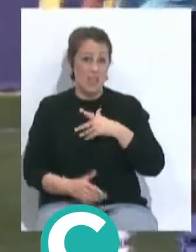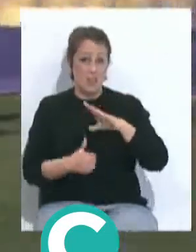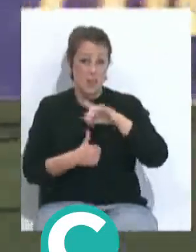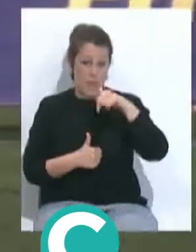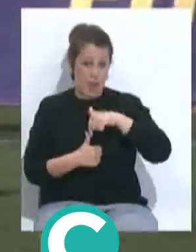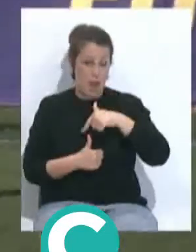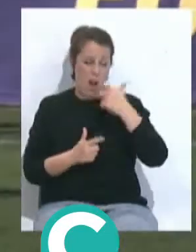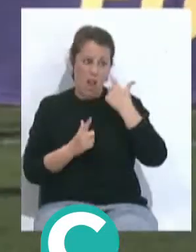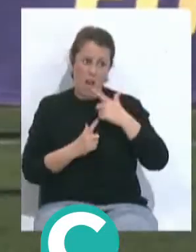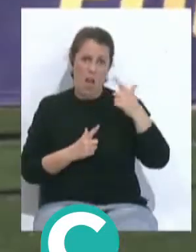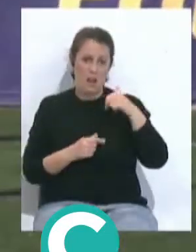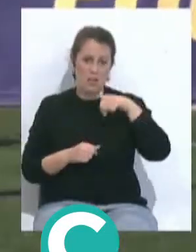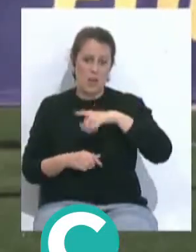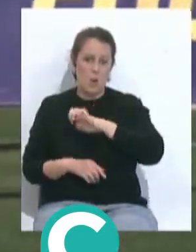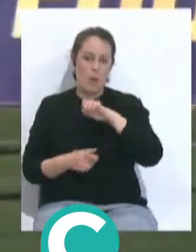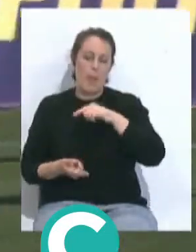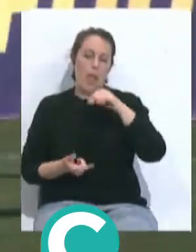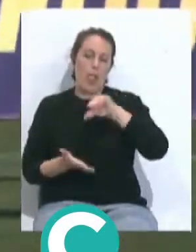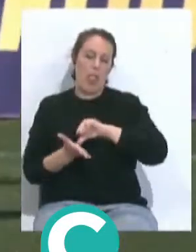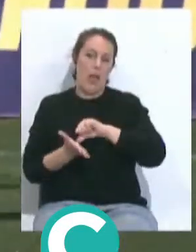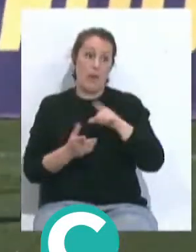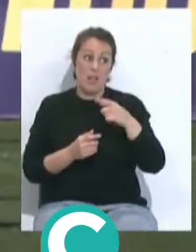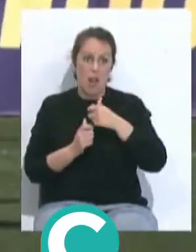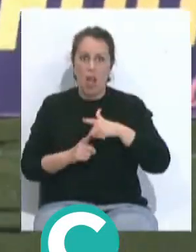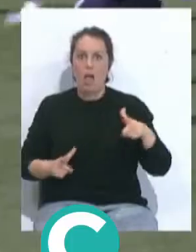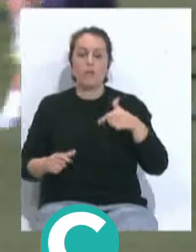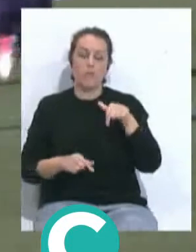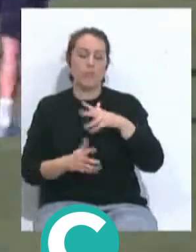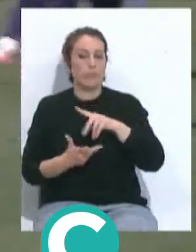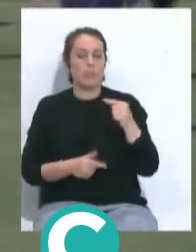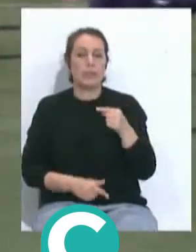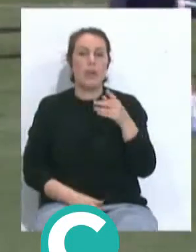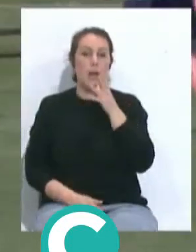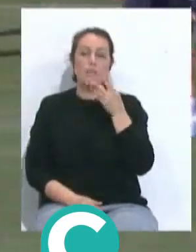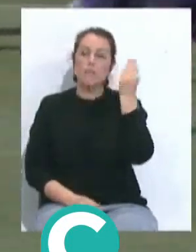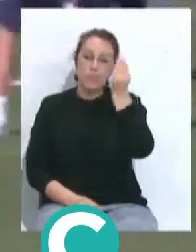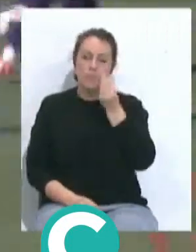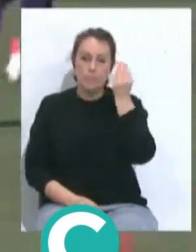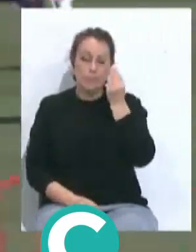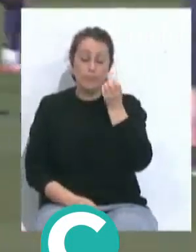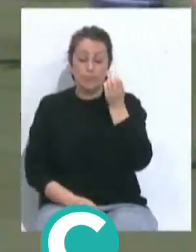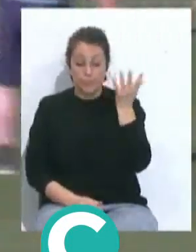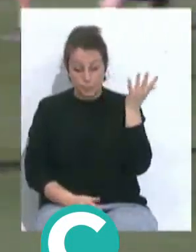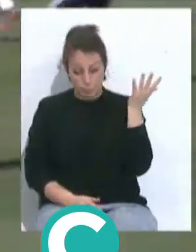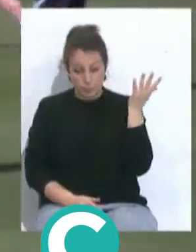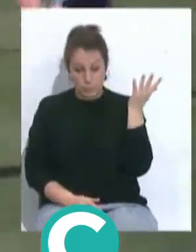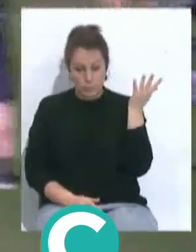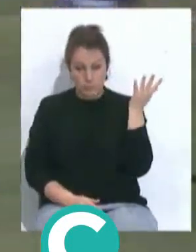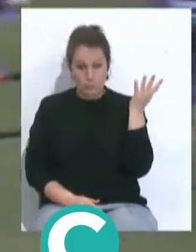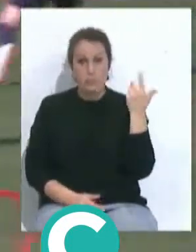que las distancias en Europa. Entonces, eso sí, realmente es una mala noticia. Ahora, pienso que, bueno, que